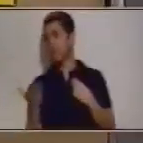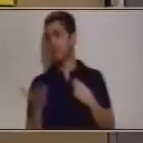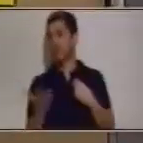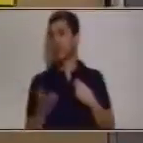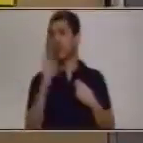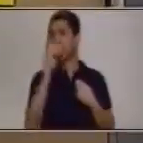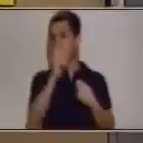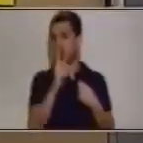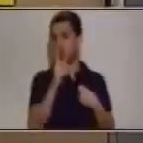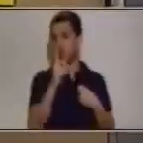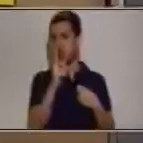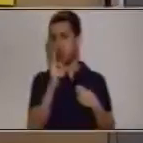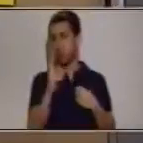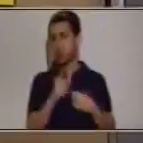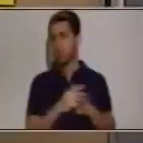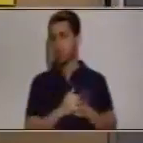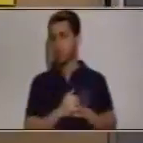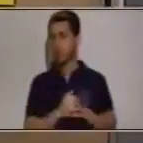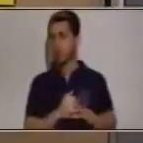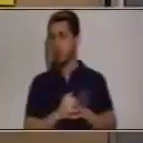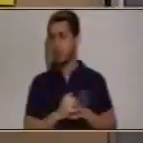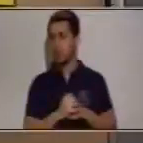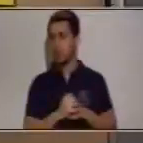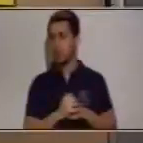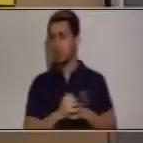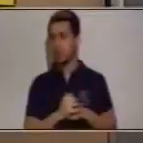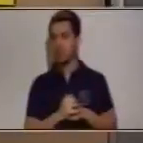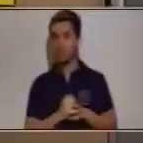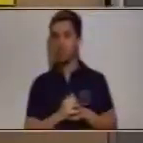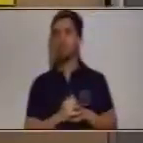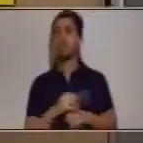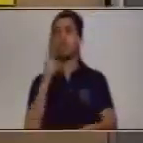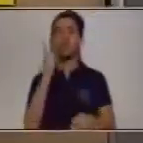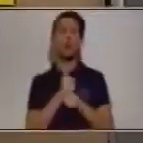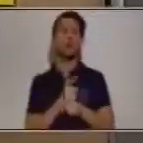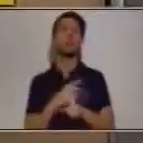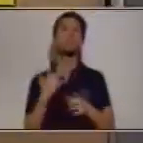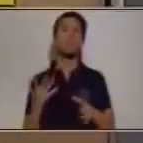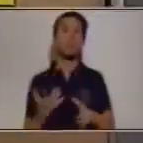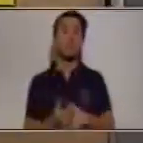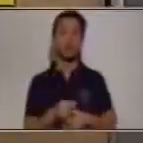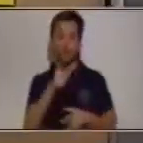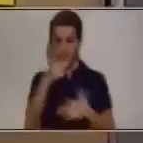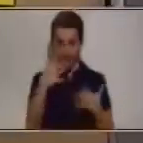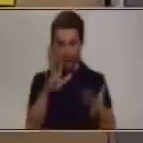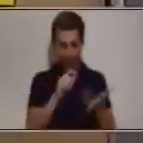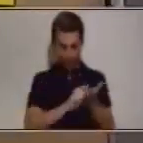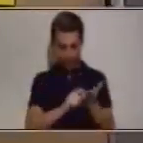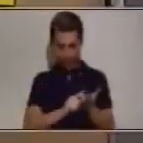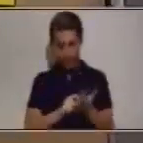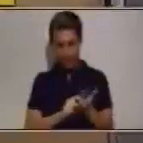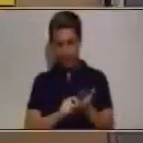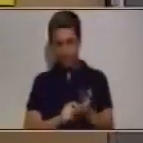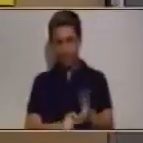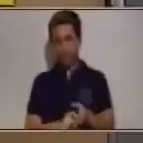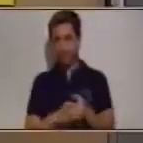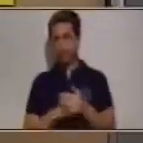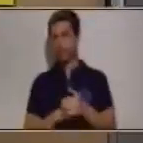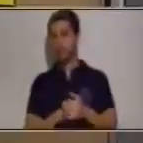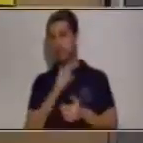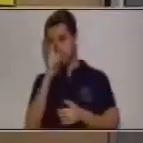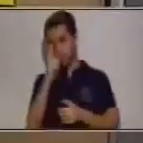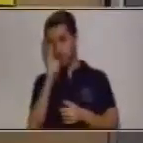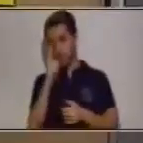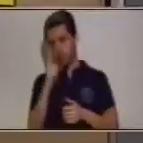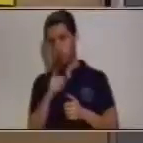exacto tenemos entonces la respuesta correcta y tú lo dijiste tenemos entonces uno